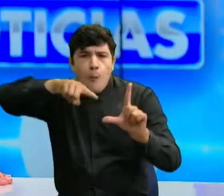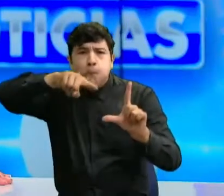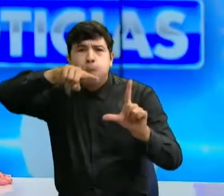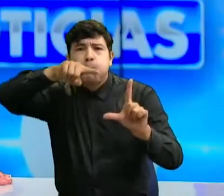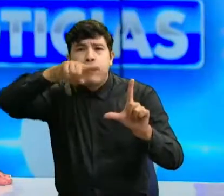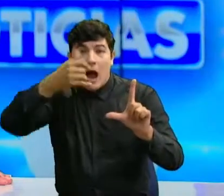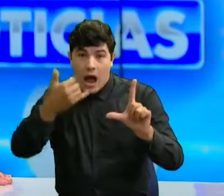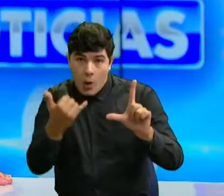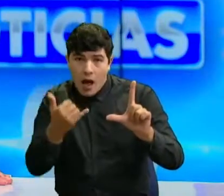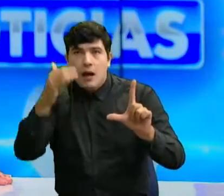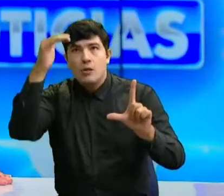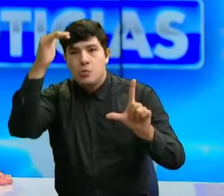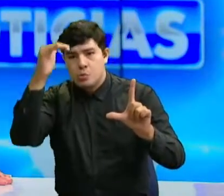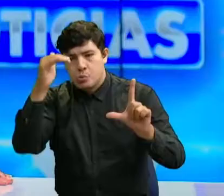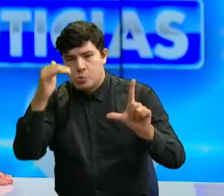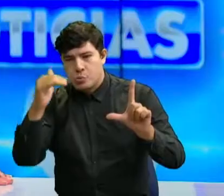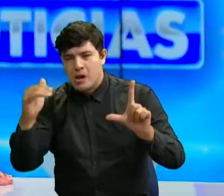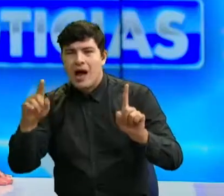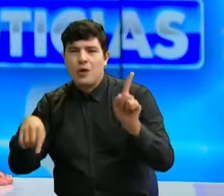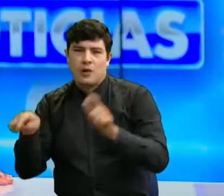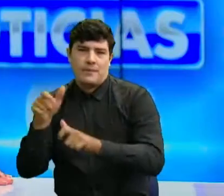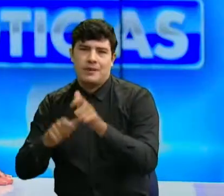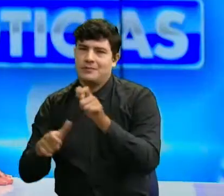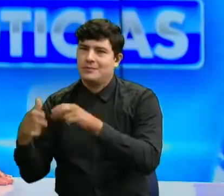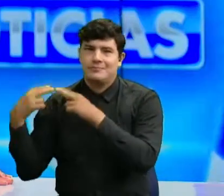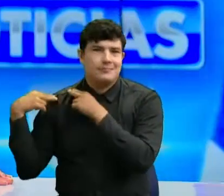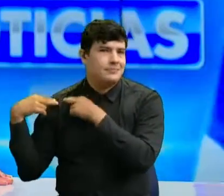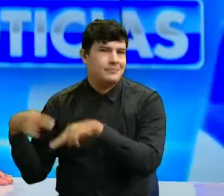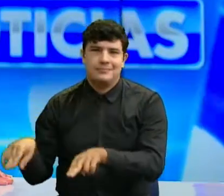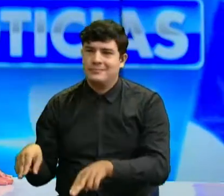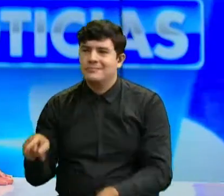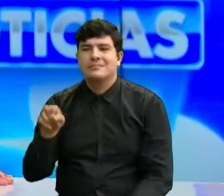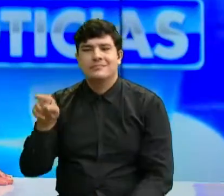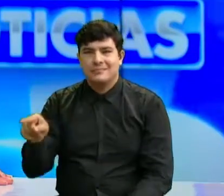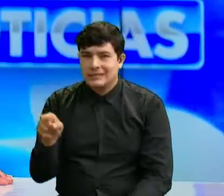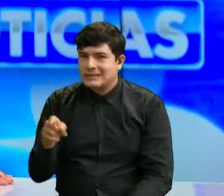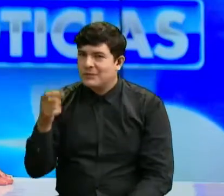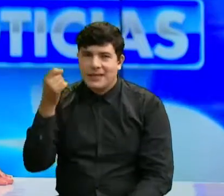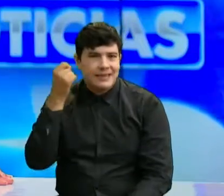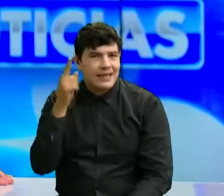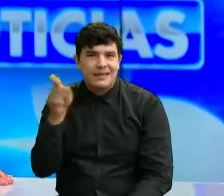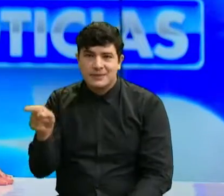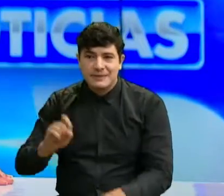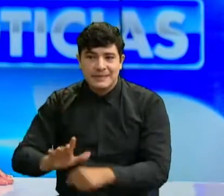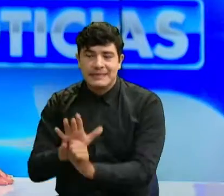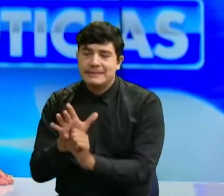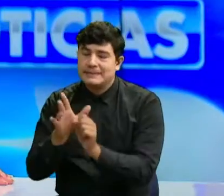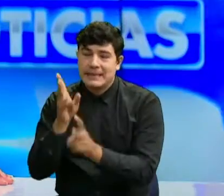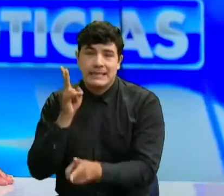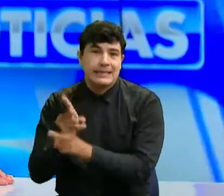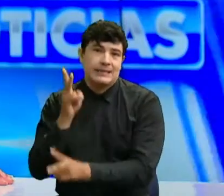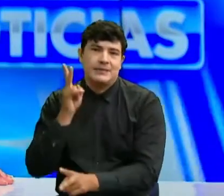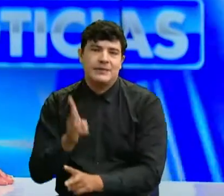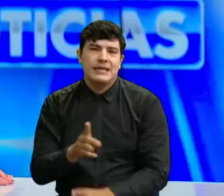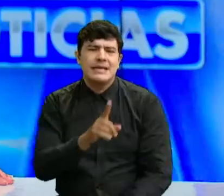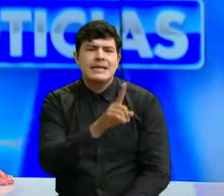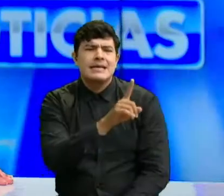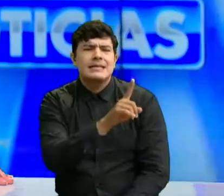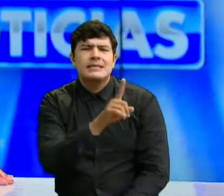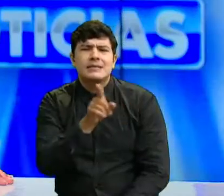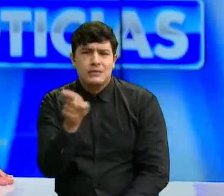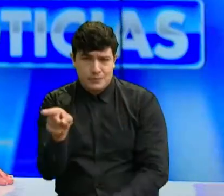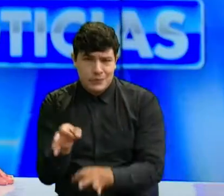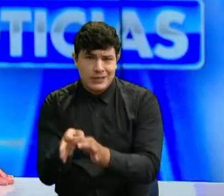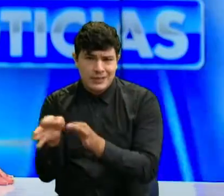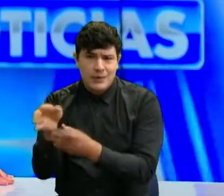entienden que el COVID-19 es mortal. En el municipio de Huerta fueron sorprendidos 100 personas en una fiesta, mientras que en Locaña, cientos